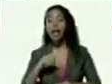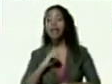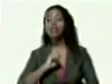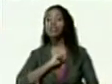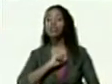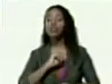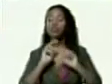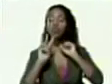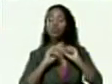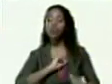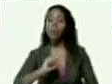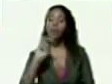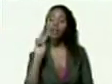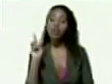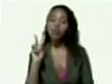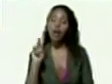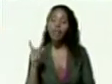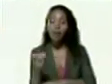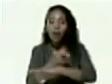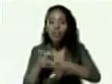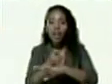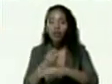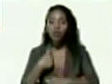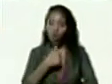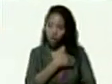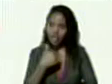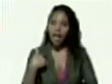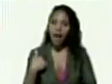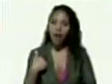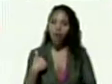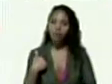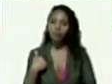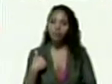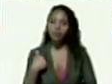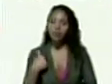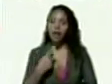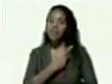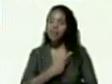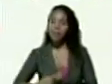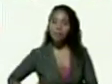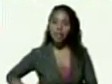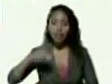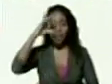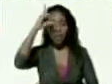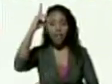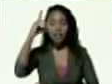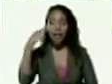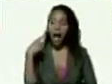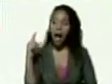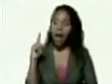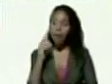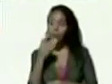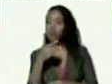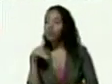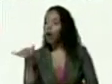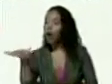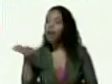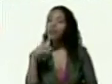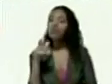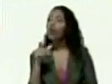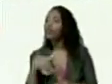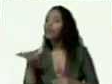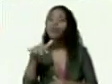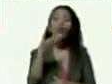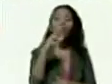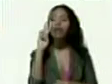yo quiero la vicepresidenta ejecutiva también está delci rodriguez donde está delci compañera delci rodriguez